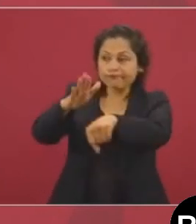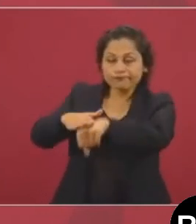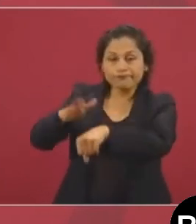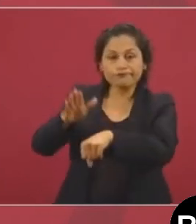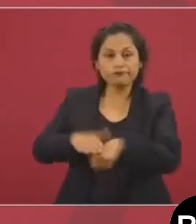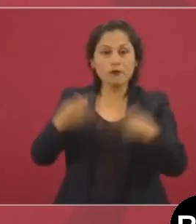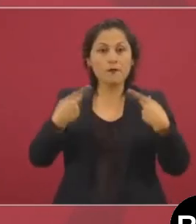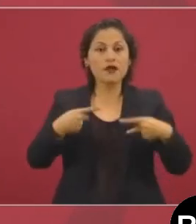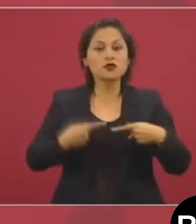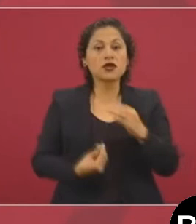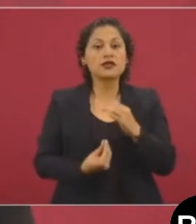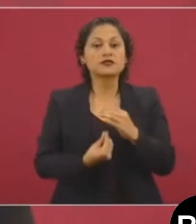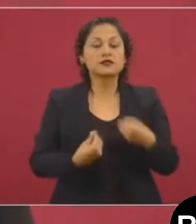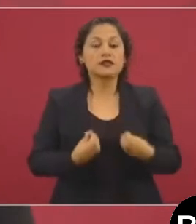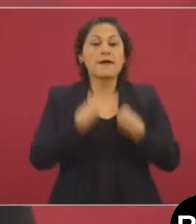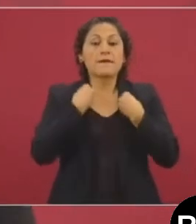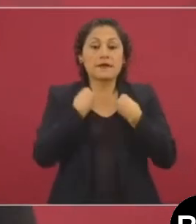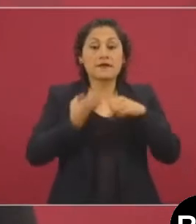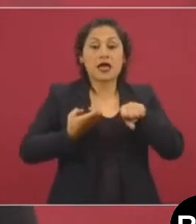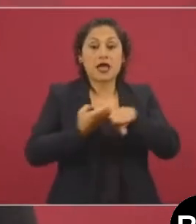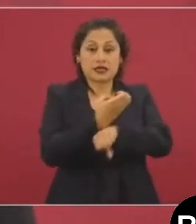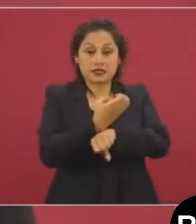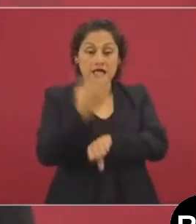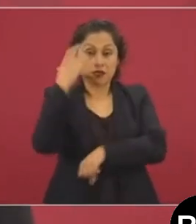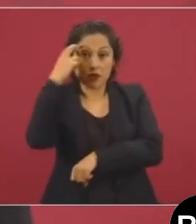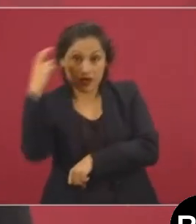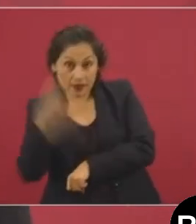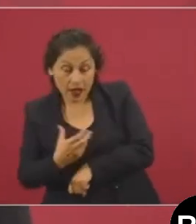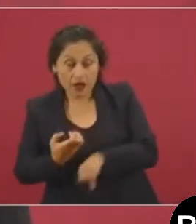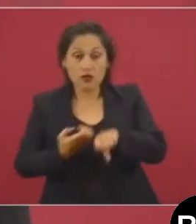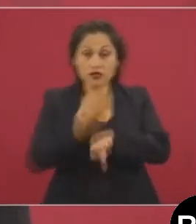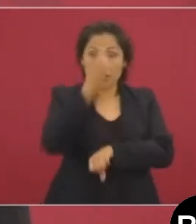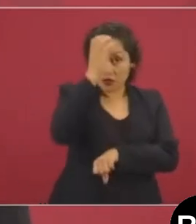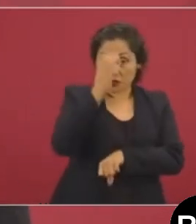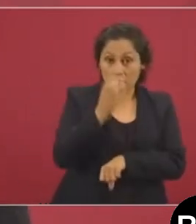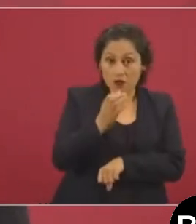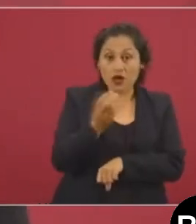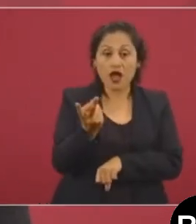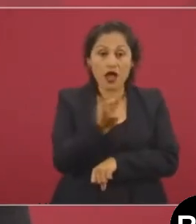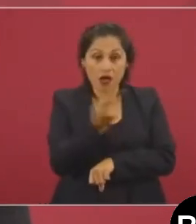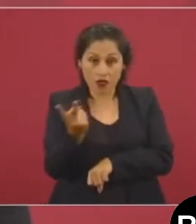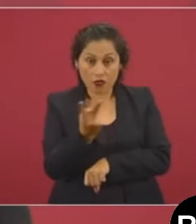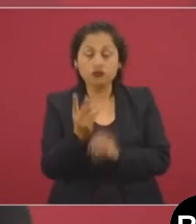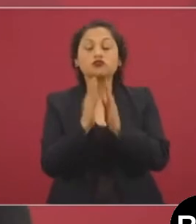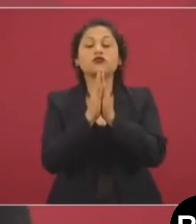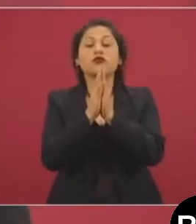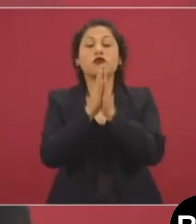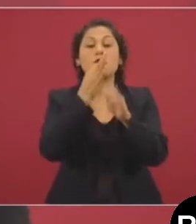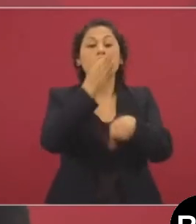y de Coahuila que van a